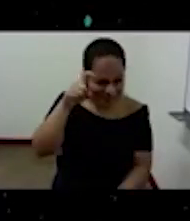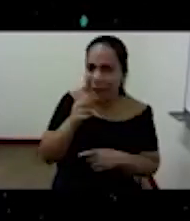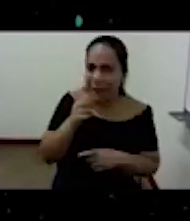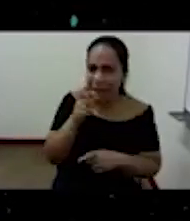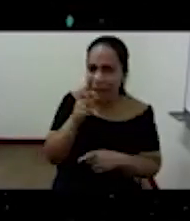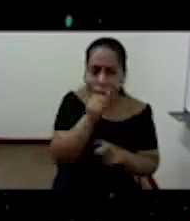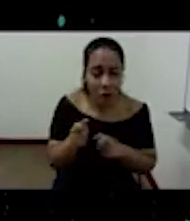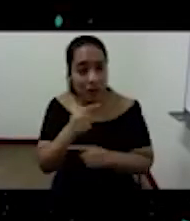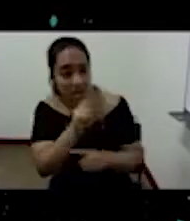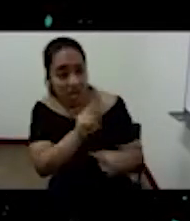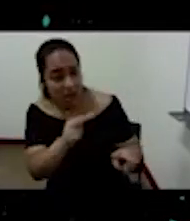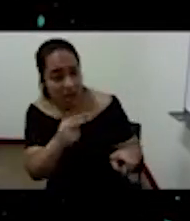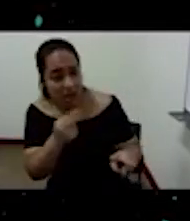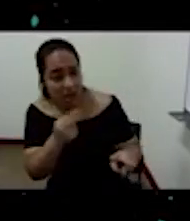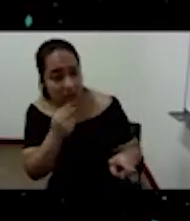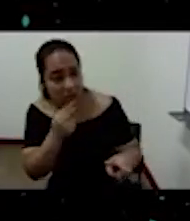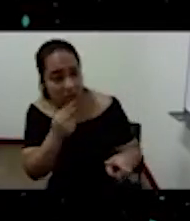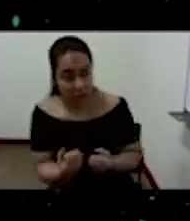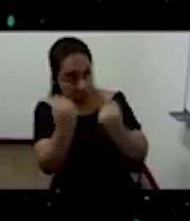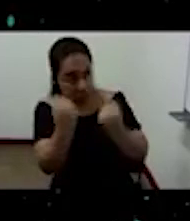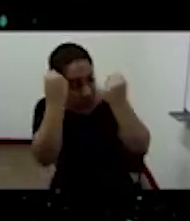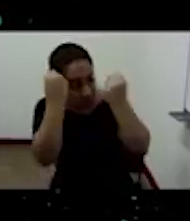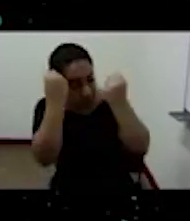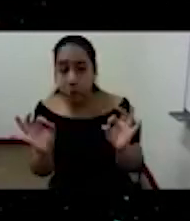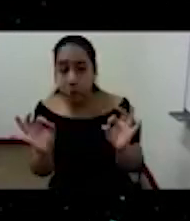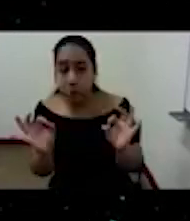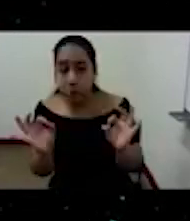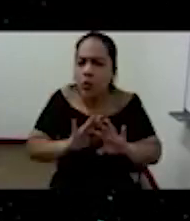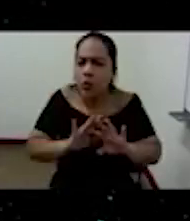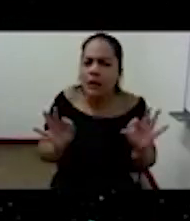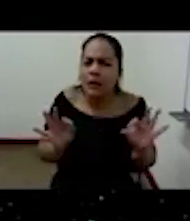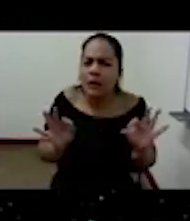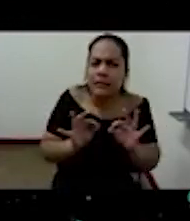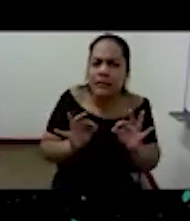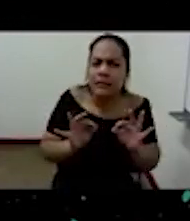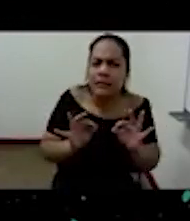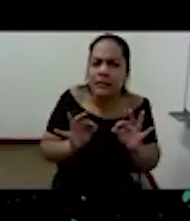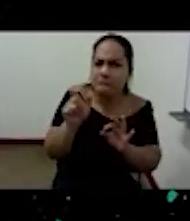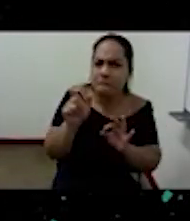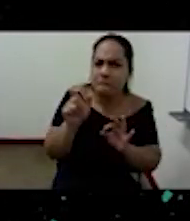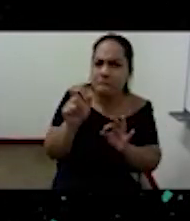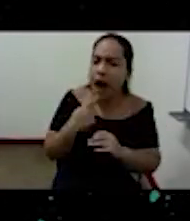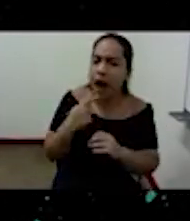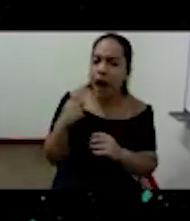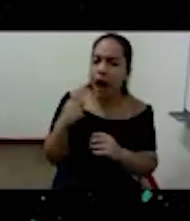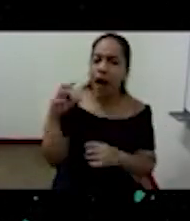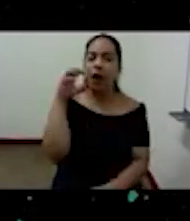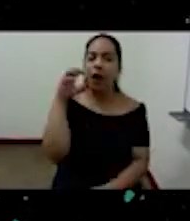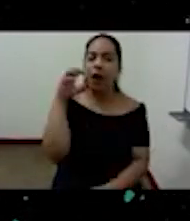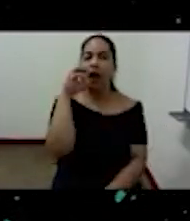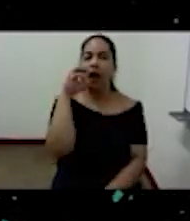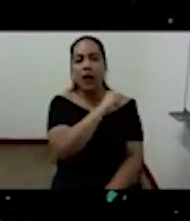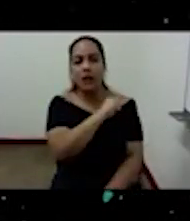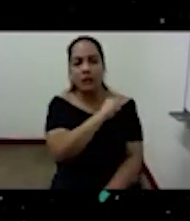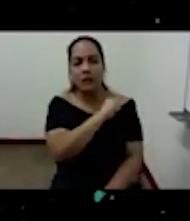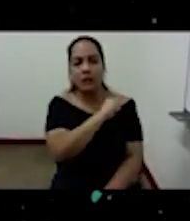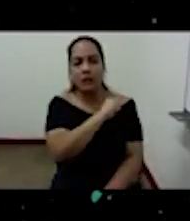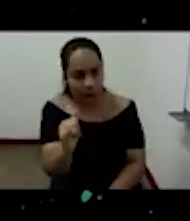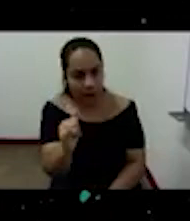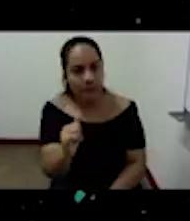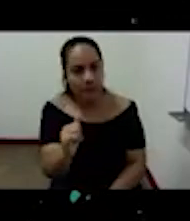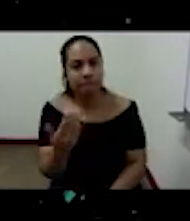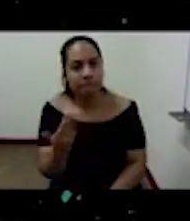manera violenta a hacer esto simplemente cipras se ha dado cuenta del hecho que la